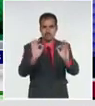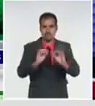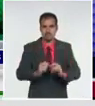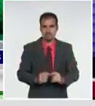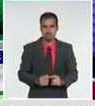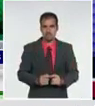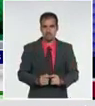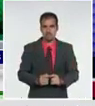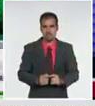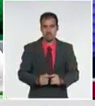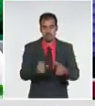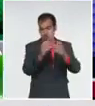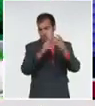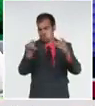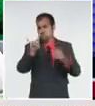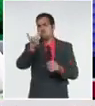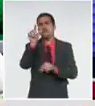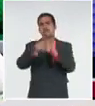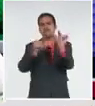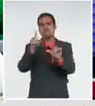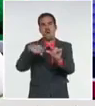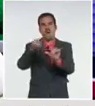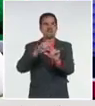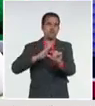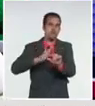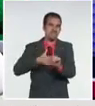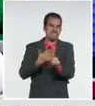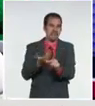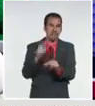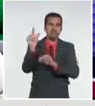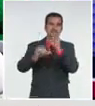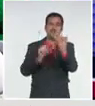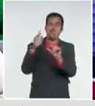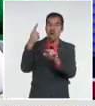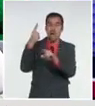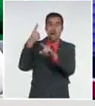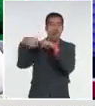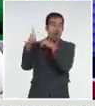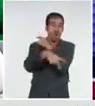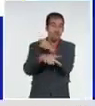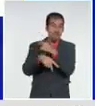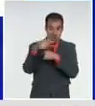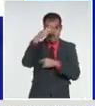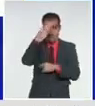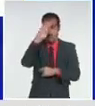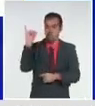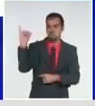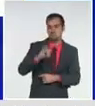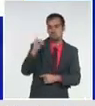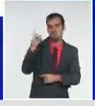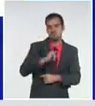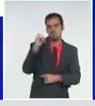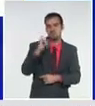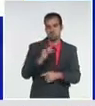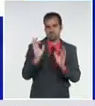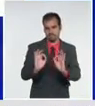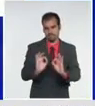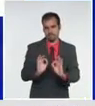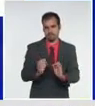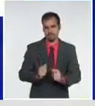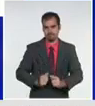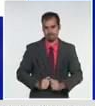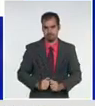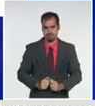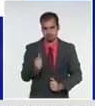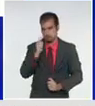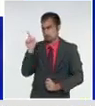ayer, pues son casos importados, se puede ver en el gráfico, y son personas que